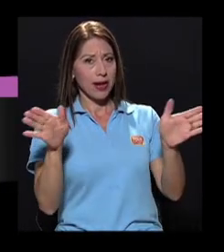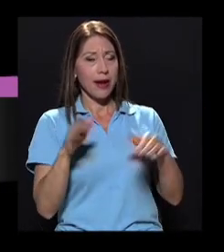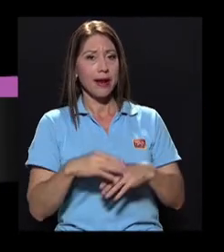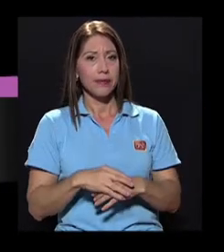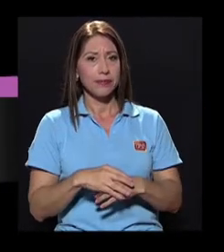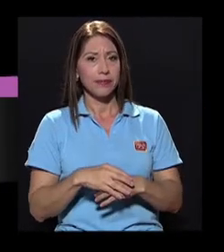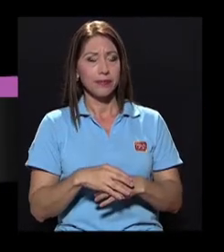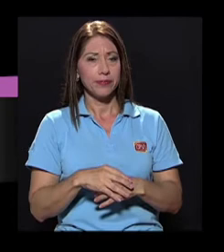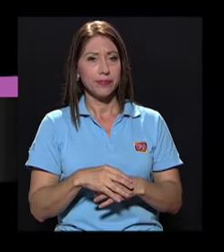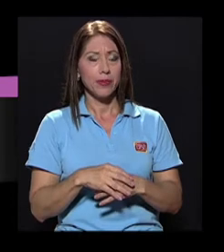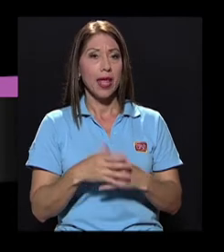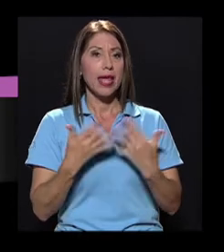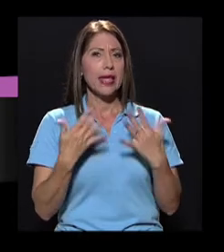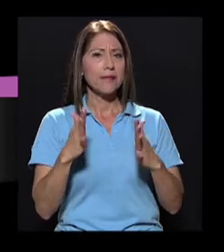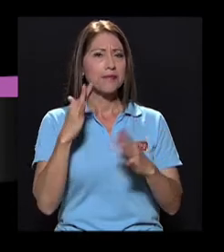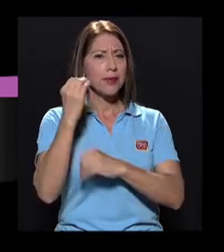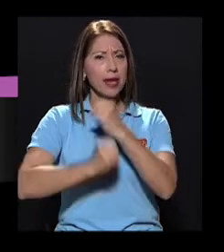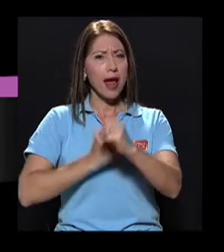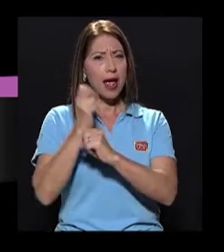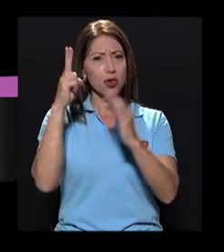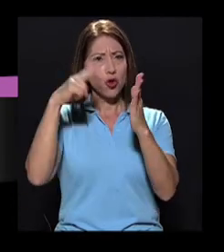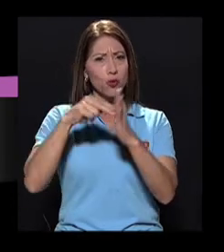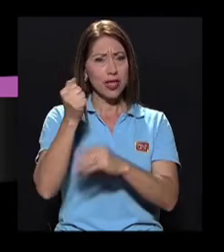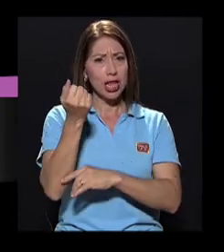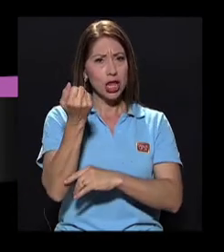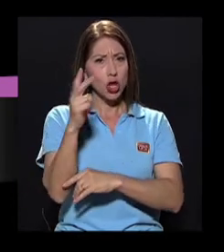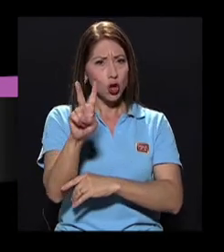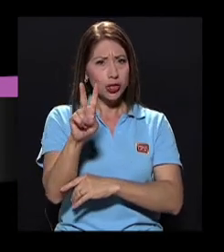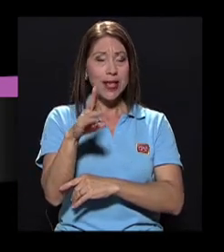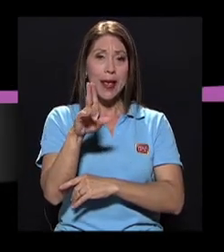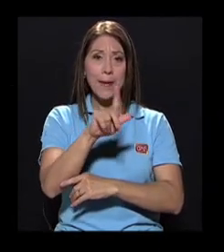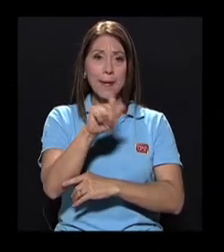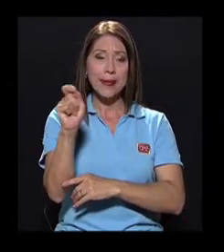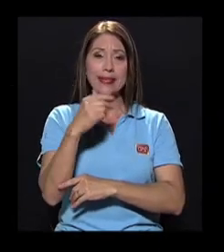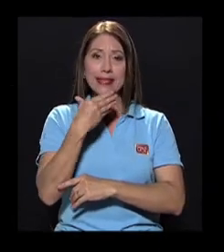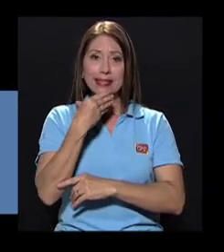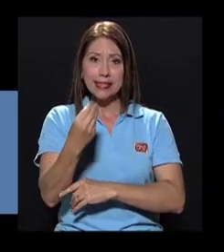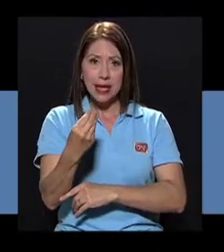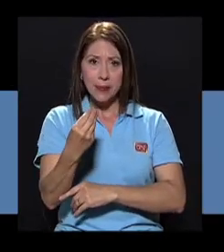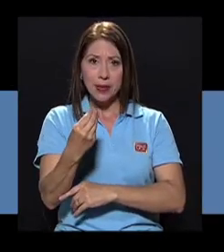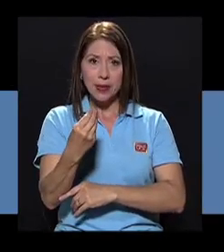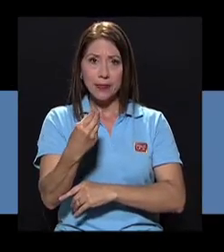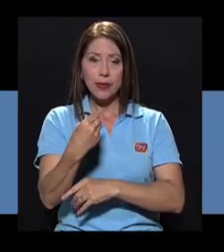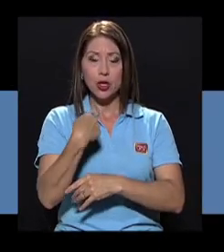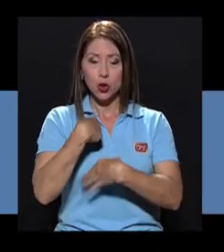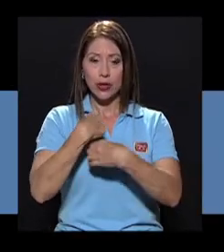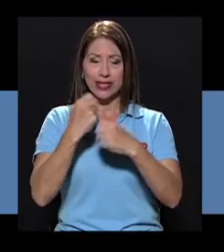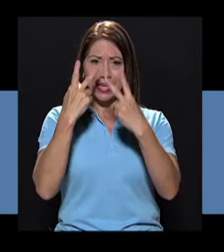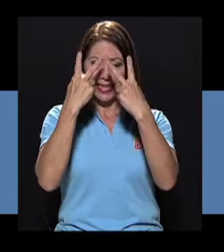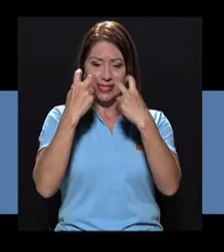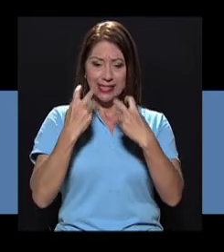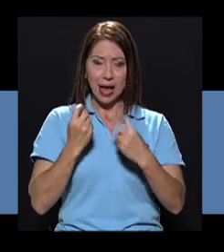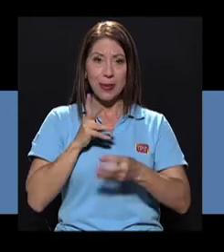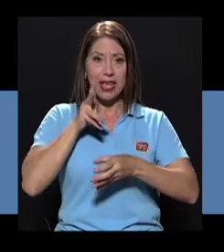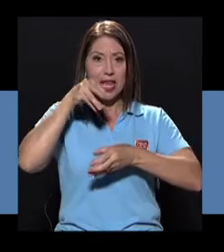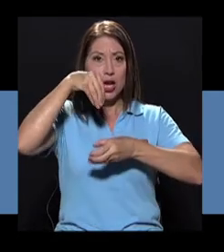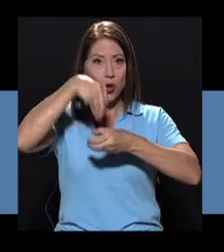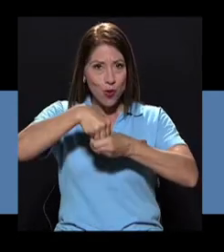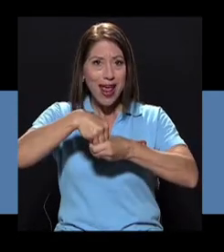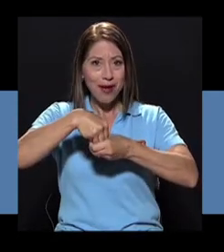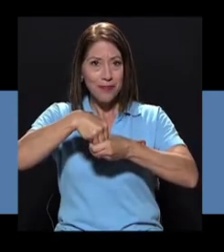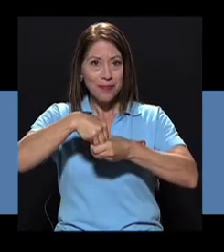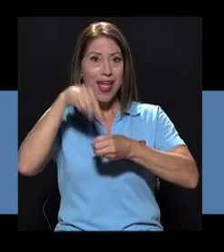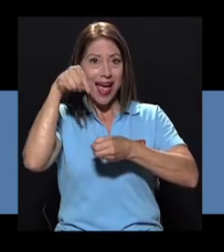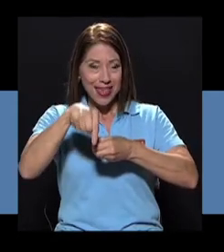y en el 2012, en diciembre de 2012, que me hice ese examen, incluía